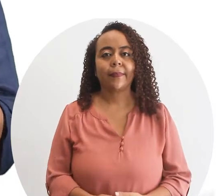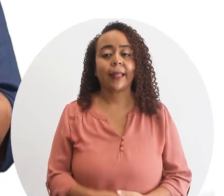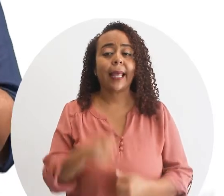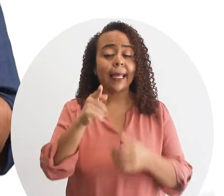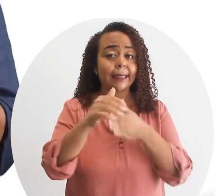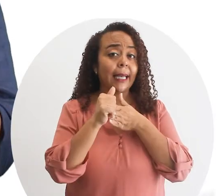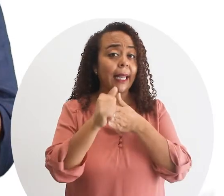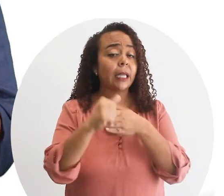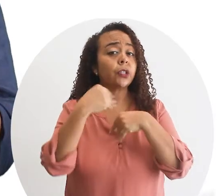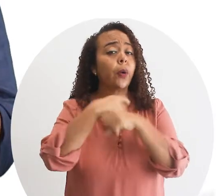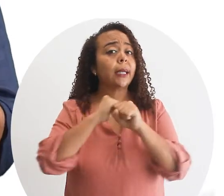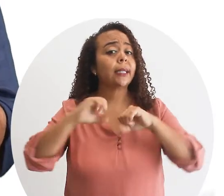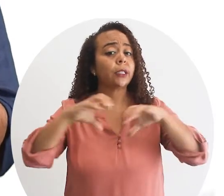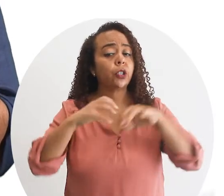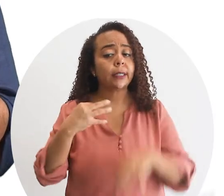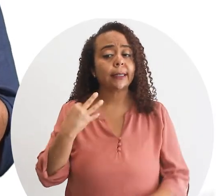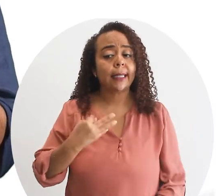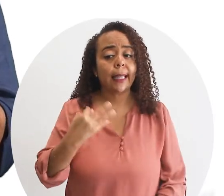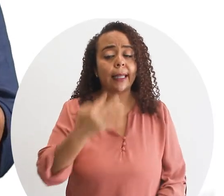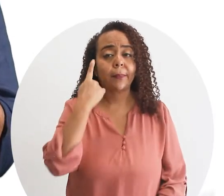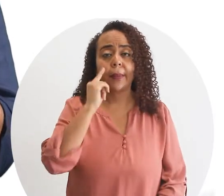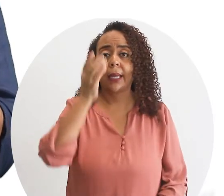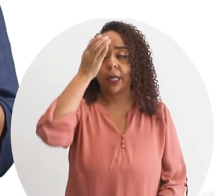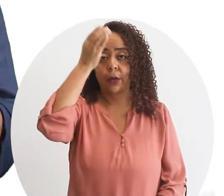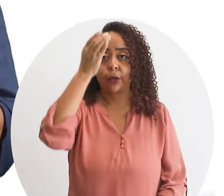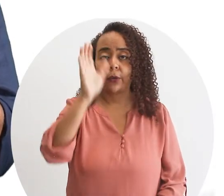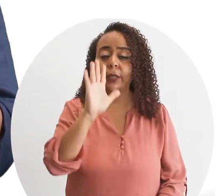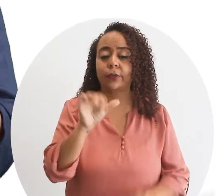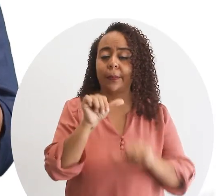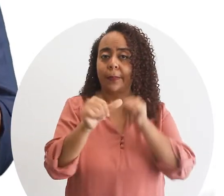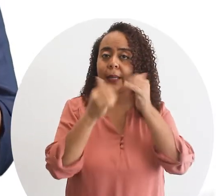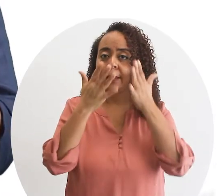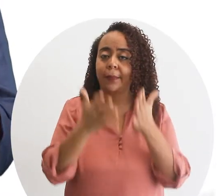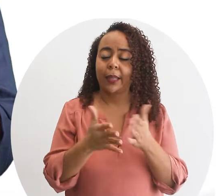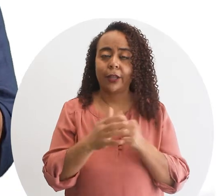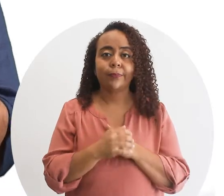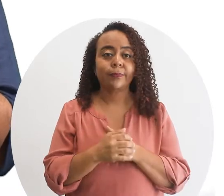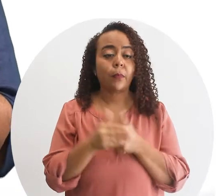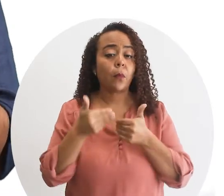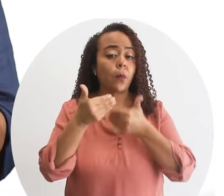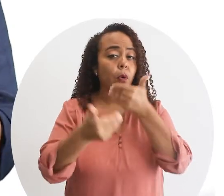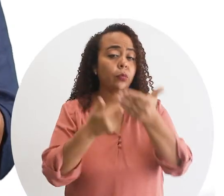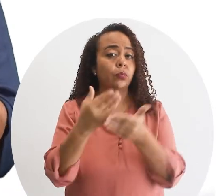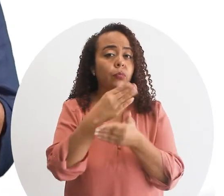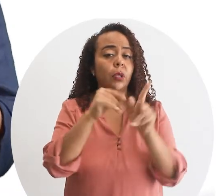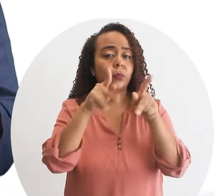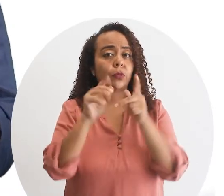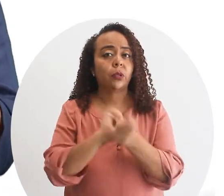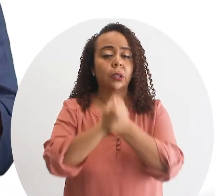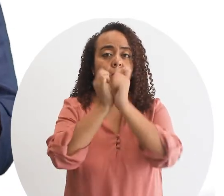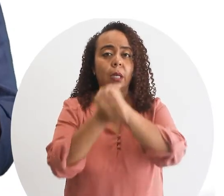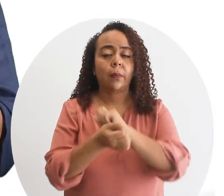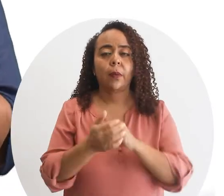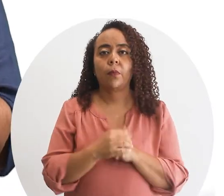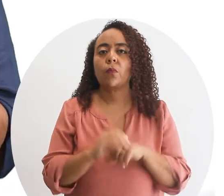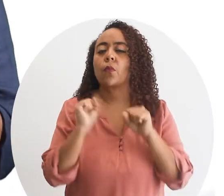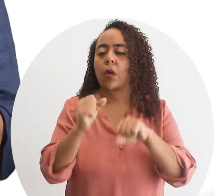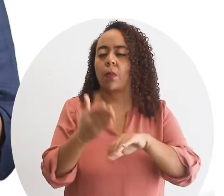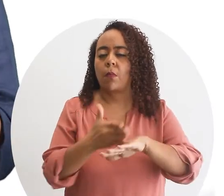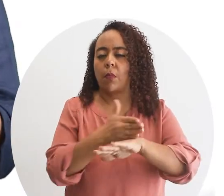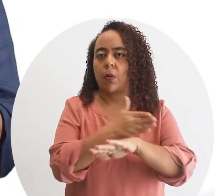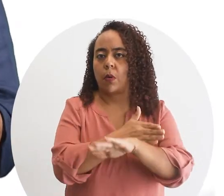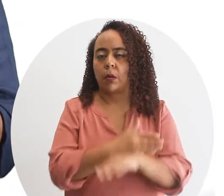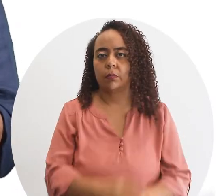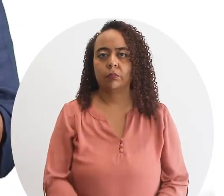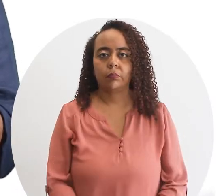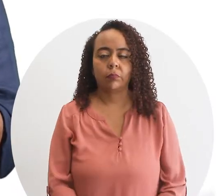este liderazgo realiza acciones en su día a día para que la cultura de su emprendimiento empresa de los procesos y las personas cambien y haya un